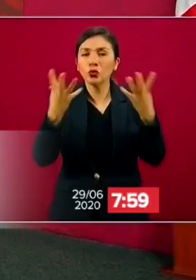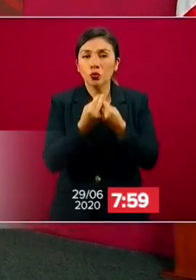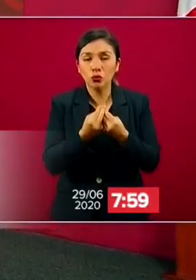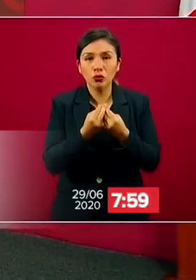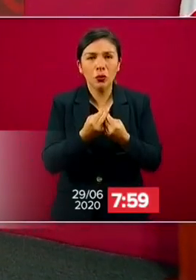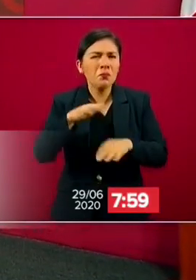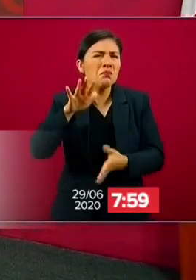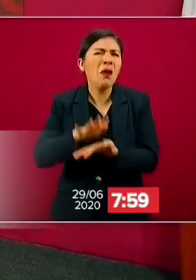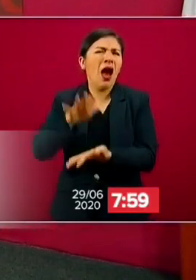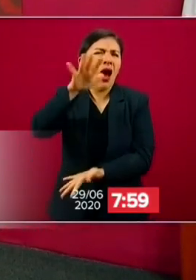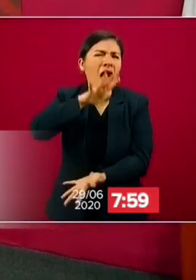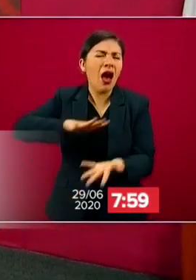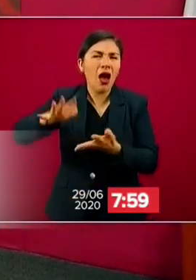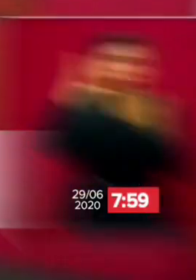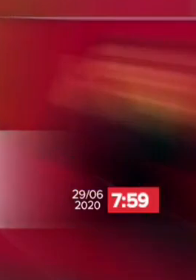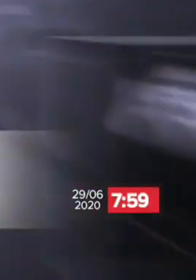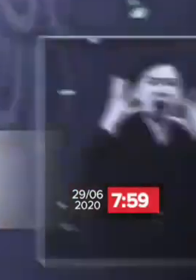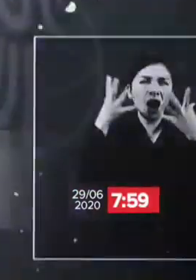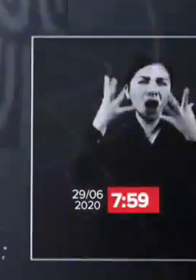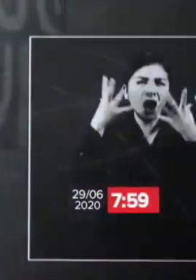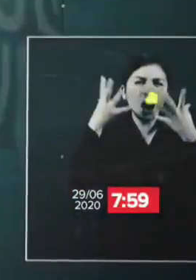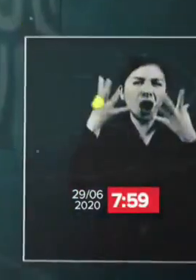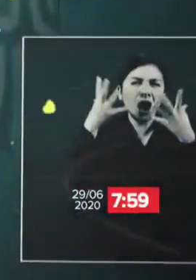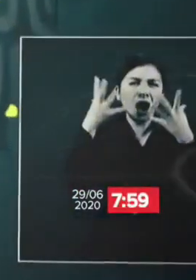la inmensa mayoría de los mexicanos.